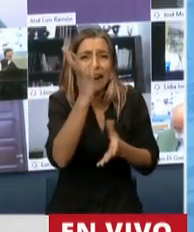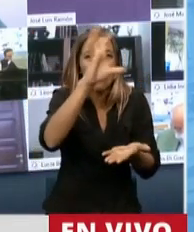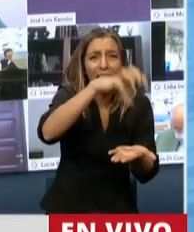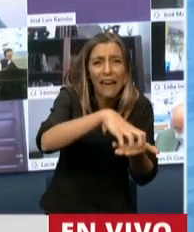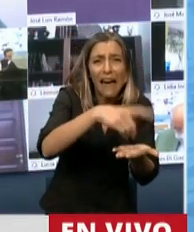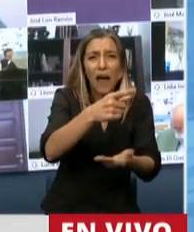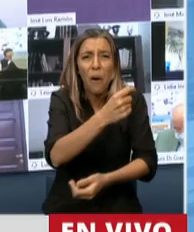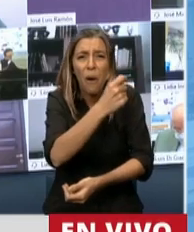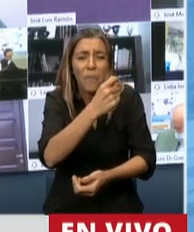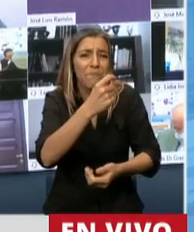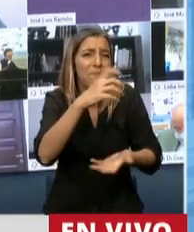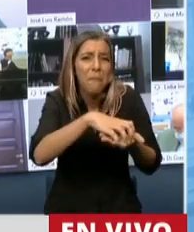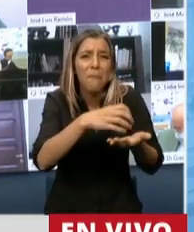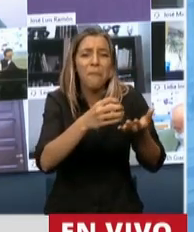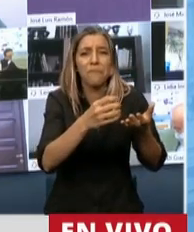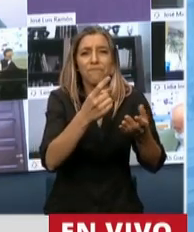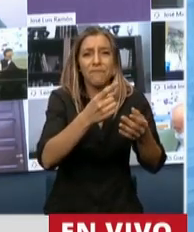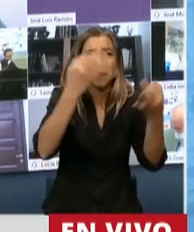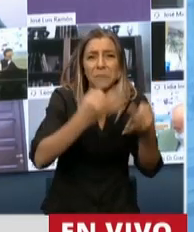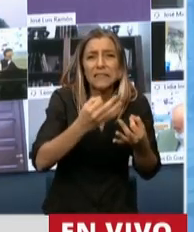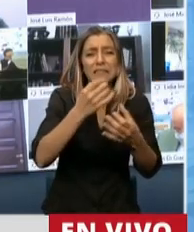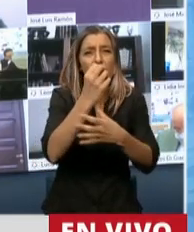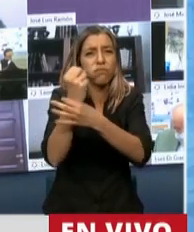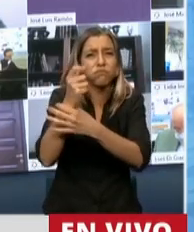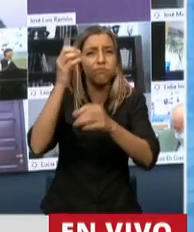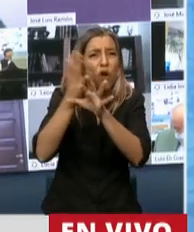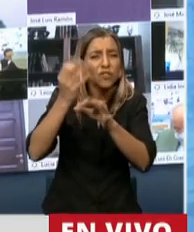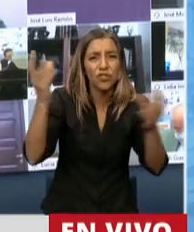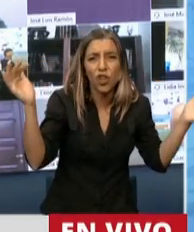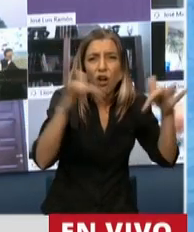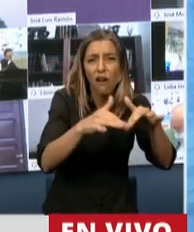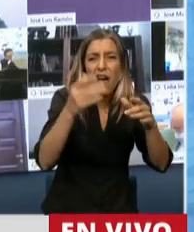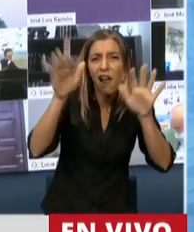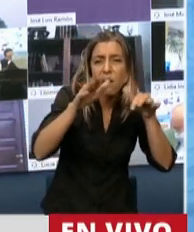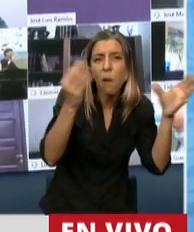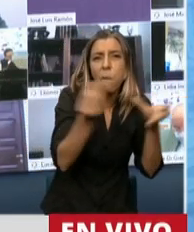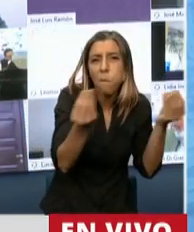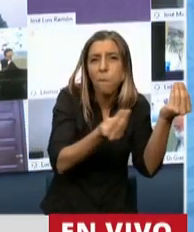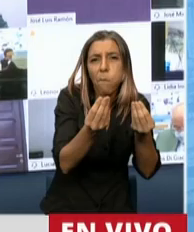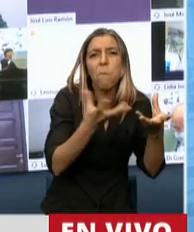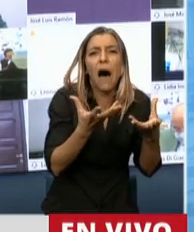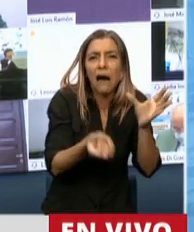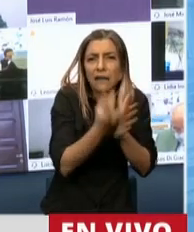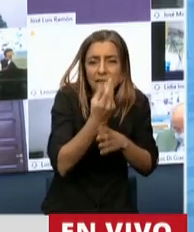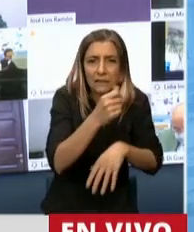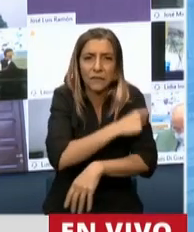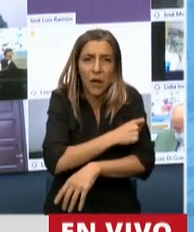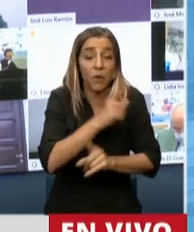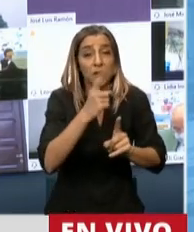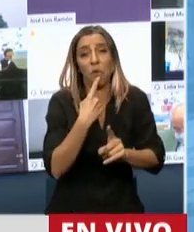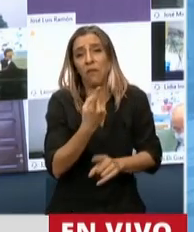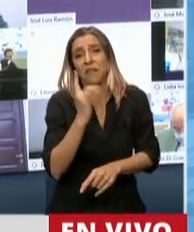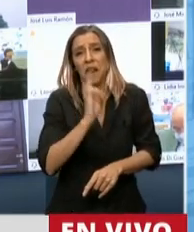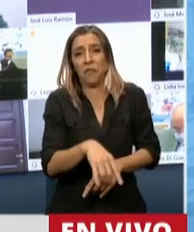para producir vacunas con personas y agentes idóneos de la ciencia, cuando hoy muchos están pregonando la